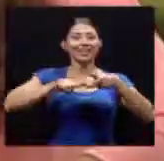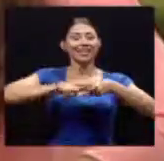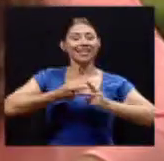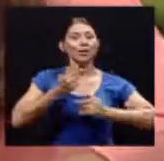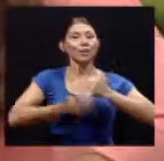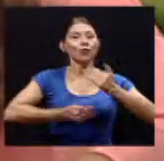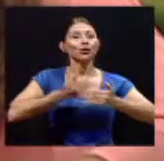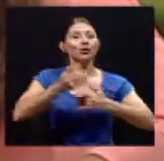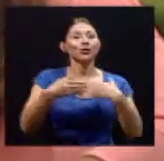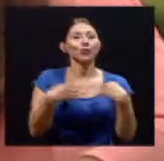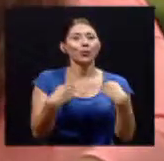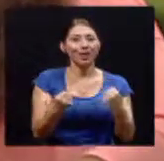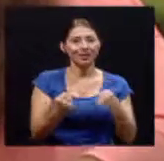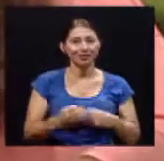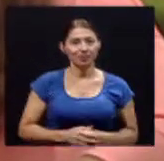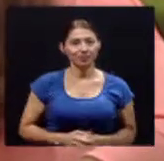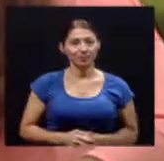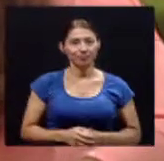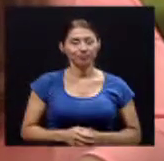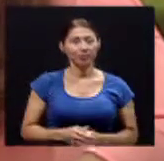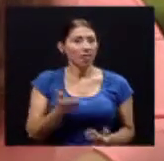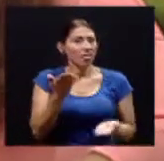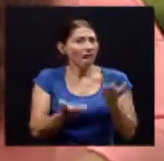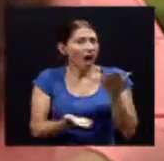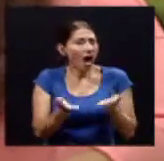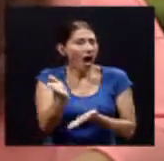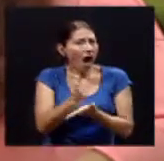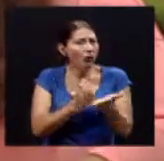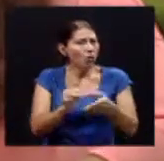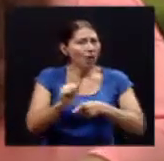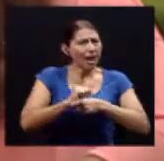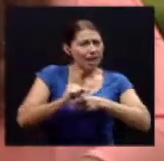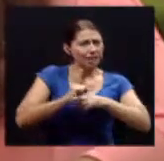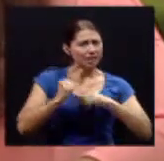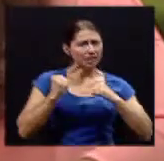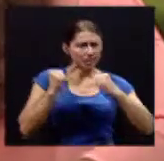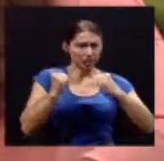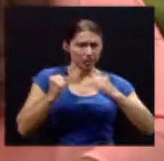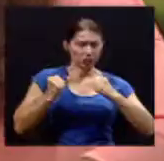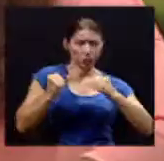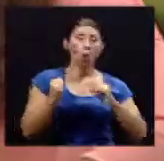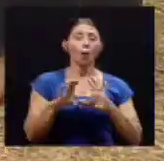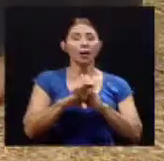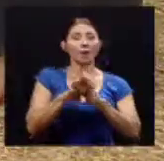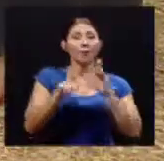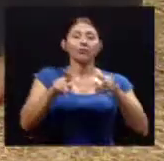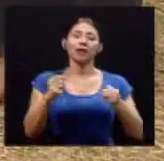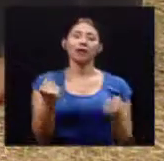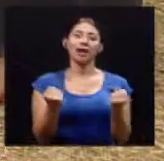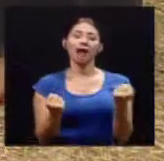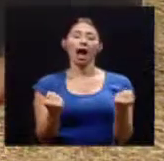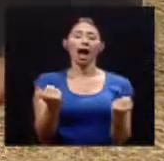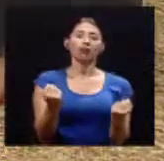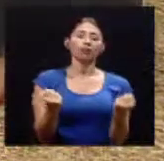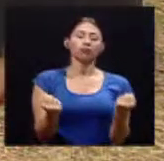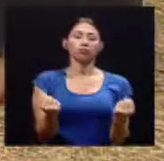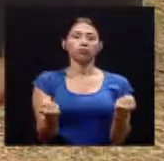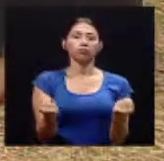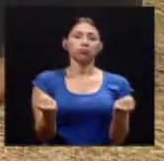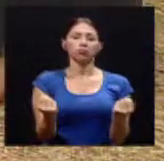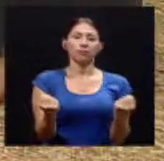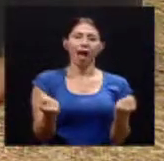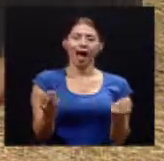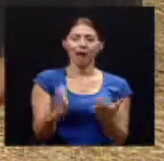¿habrá algún ejercicio que pueda hacer ahí mientras se está manejando? bueno podría parecer raro porque podría